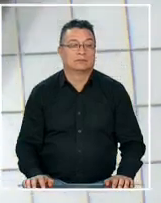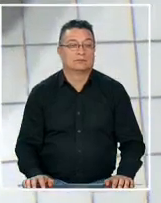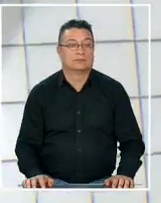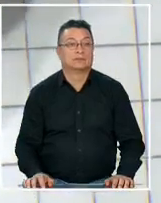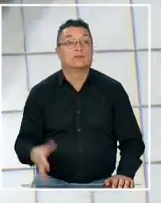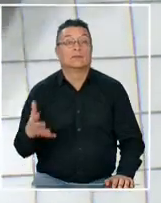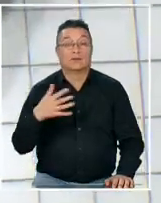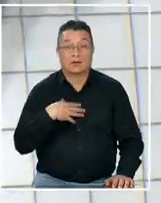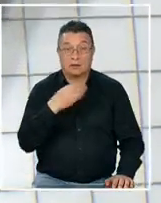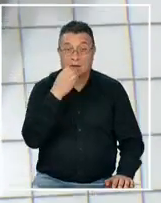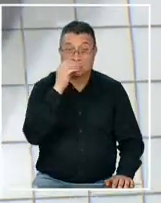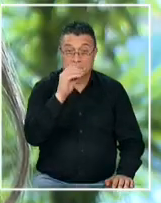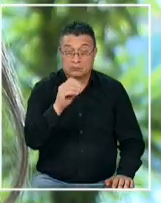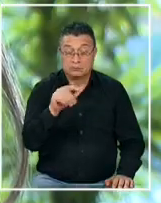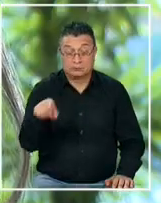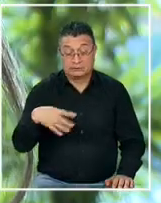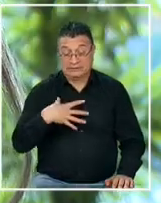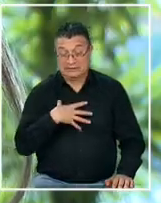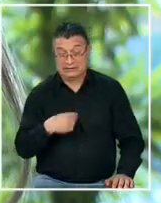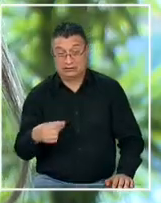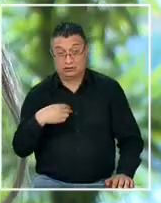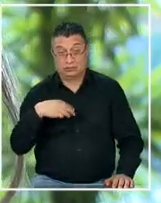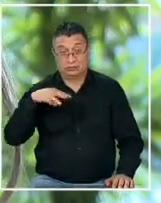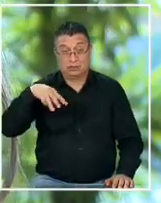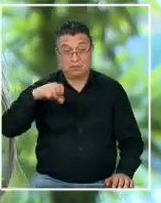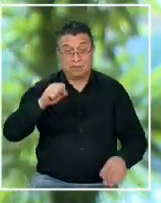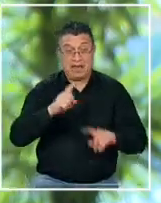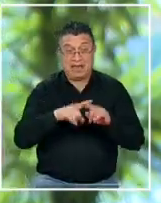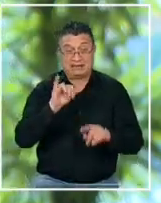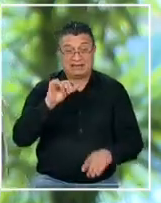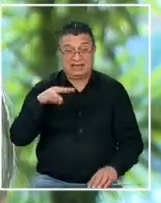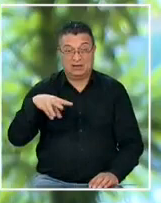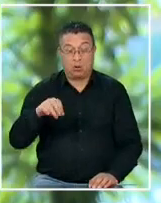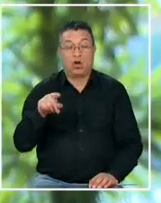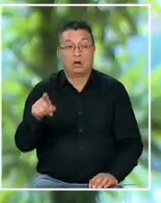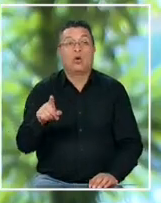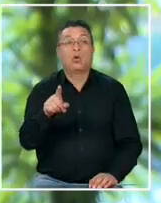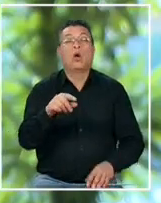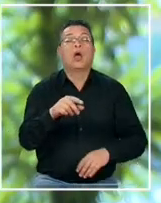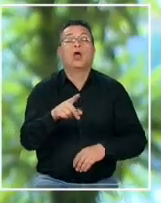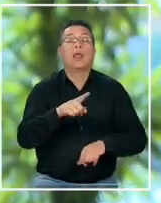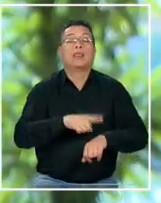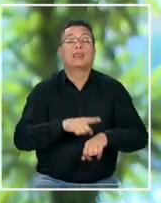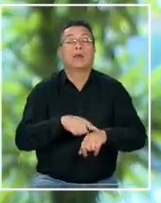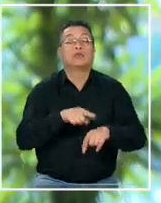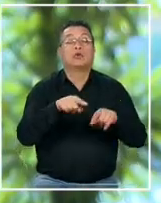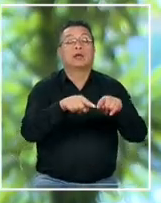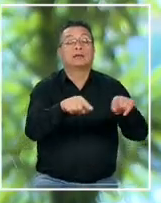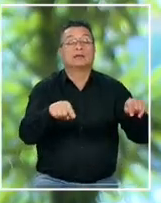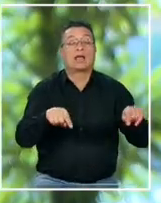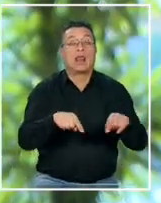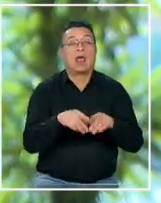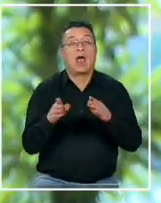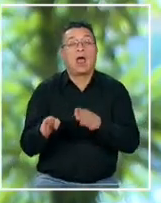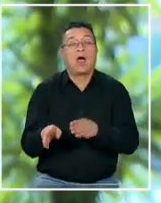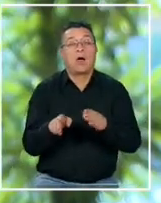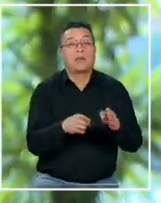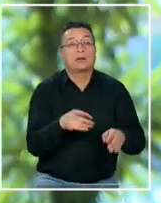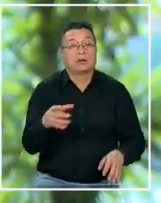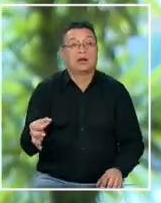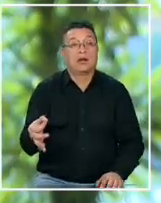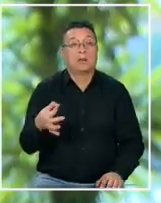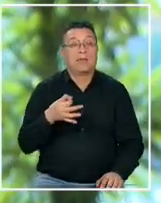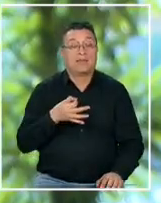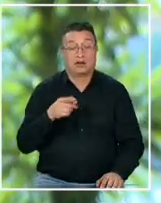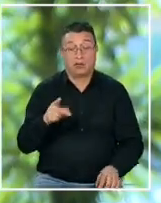entonces yo le dije Máximo tú cuánto tiempo vas a estar en esa sala aparte y él me dijo